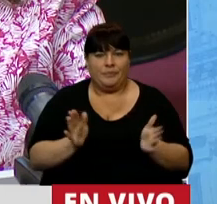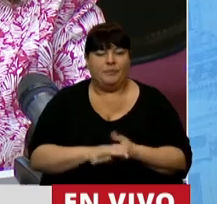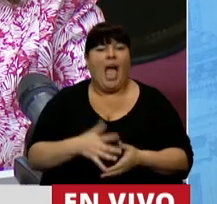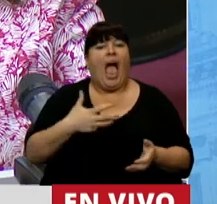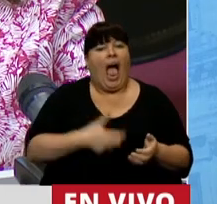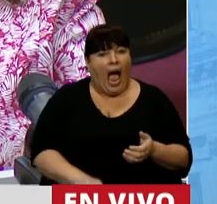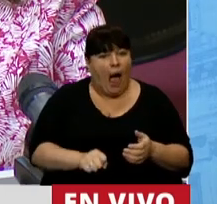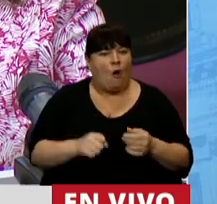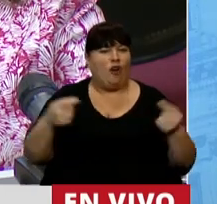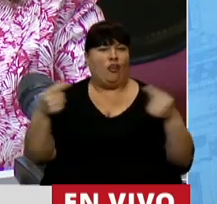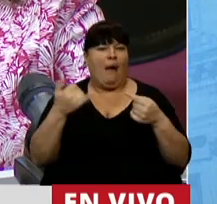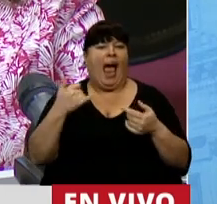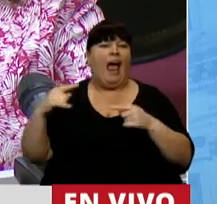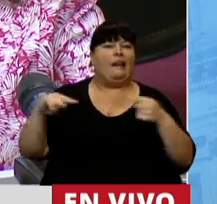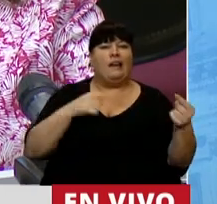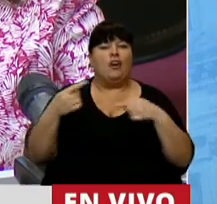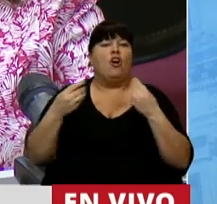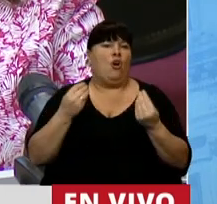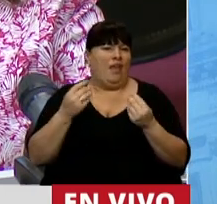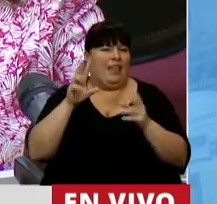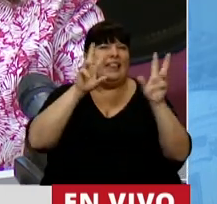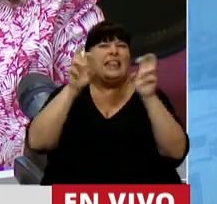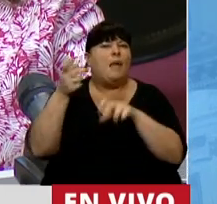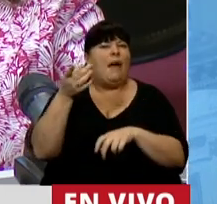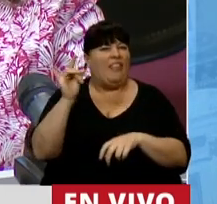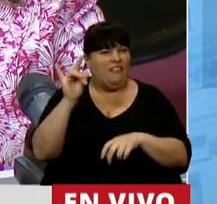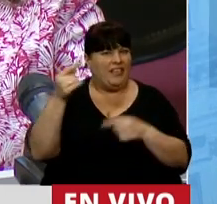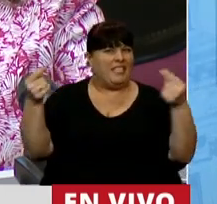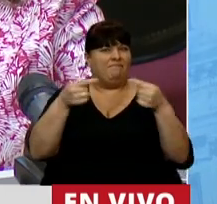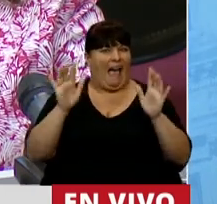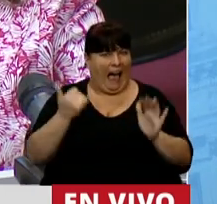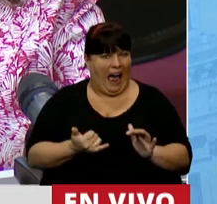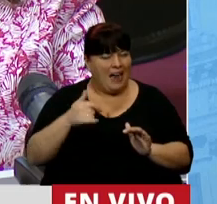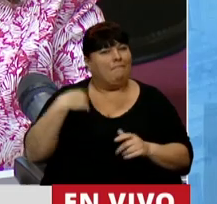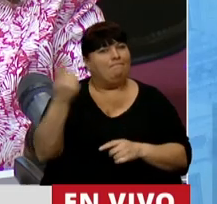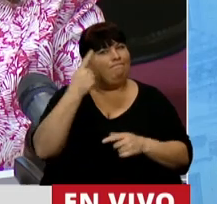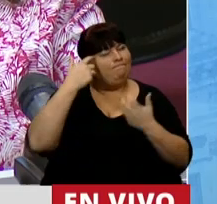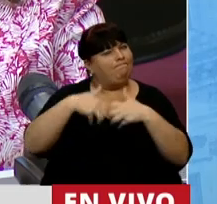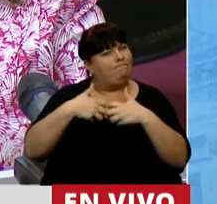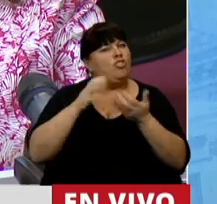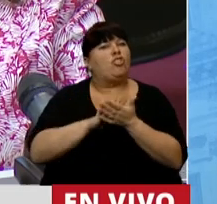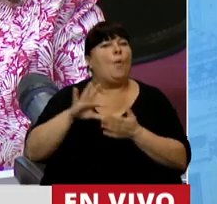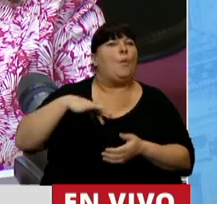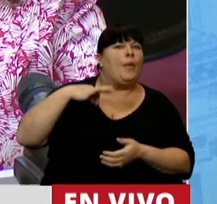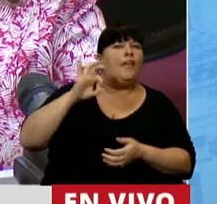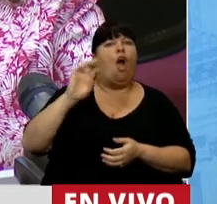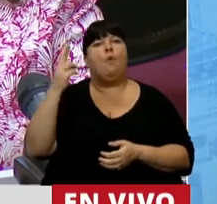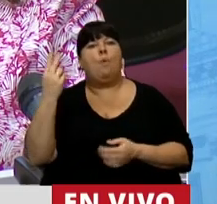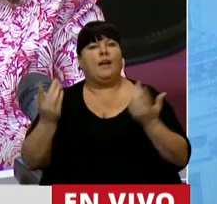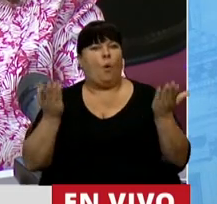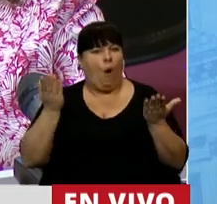El aborto polariza la discusión como pocos temas y nos hace reflexionar sobre la vida y la muerte.